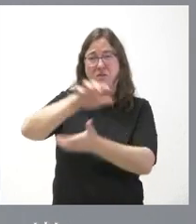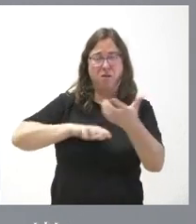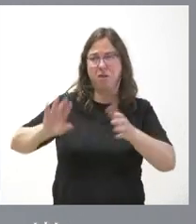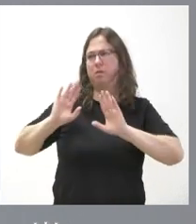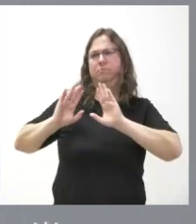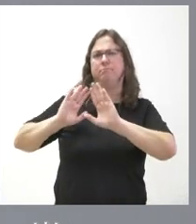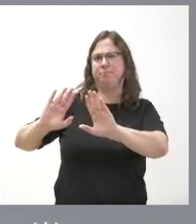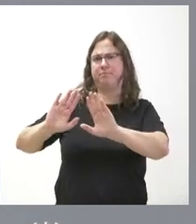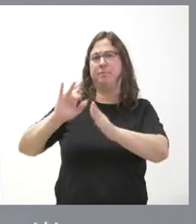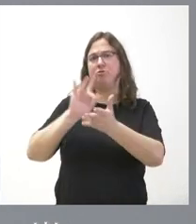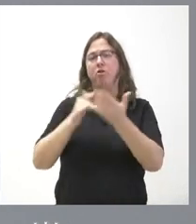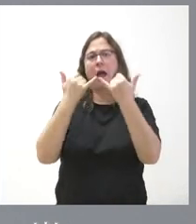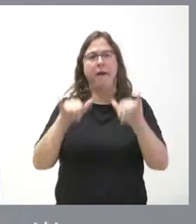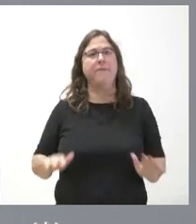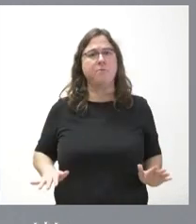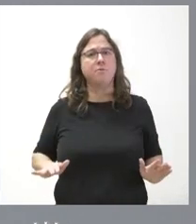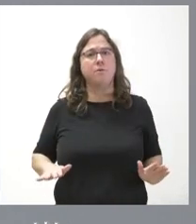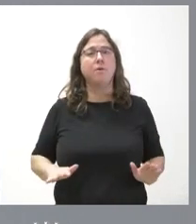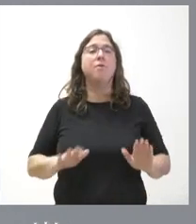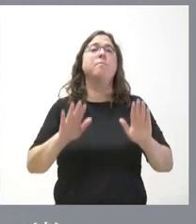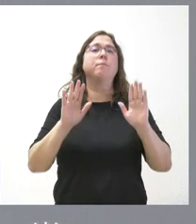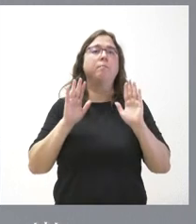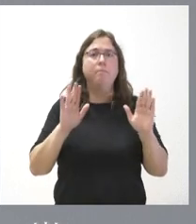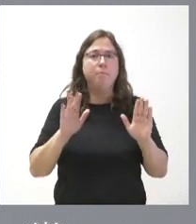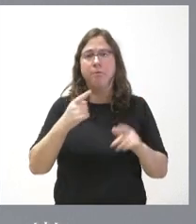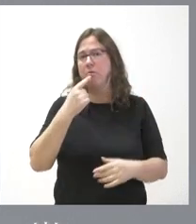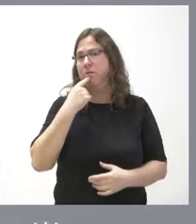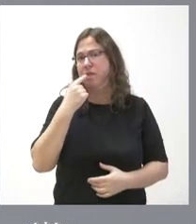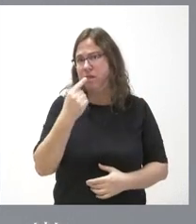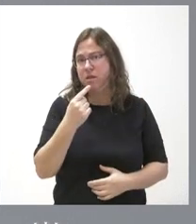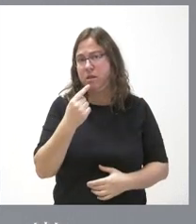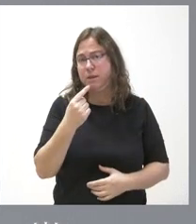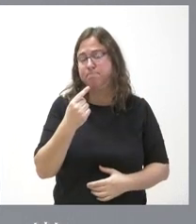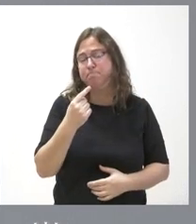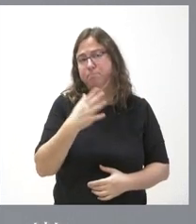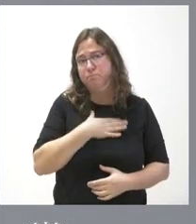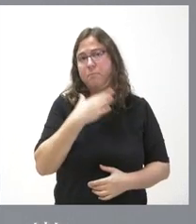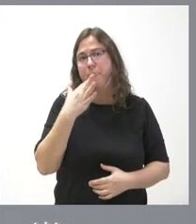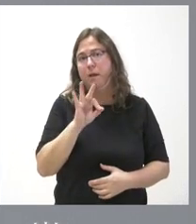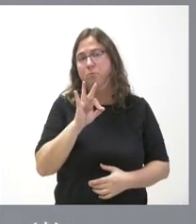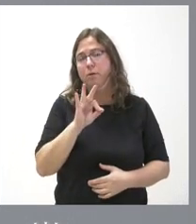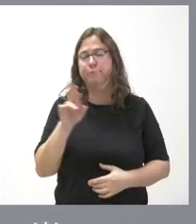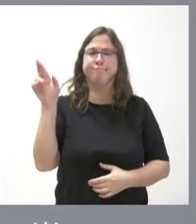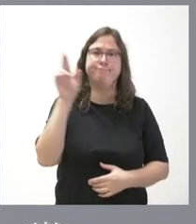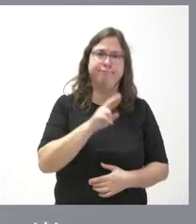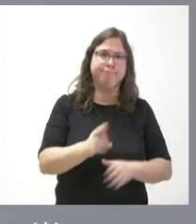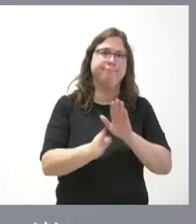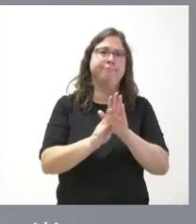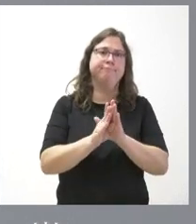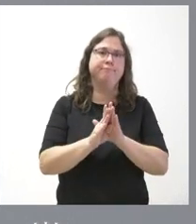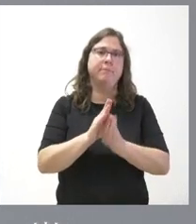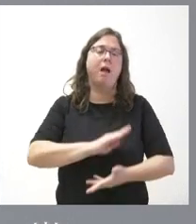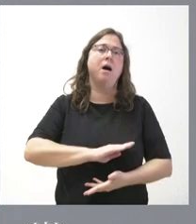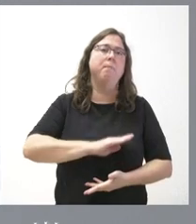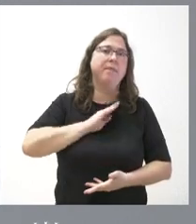plantear en ese tipo de actos pero eso no debe impedir el seguir insistiendo en la capacidad